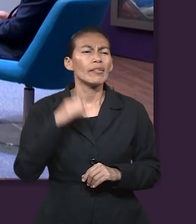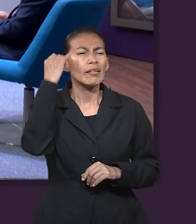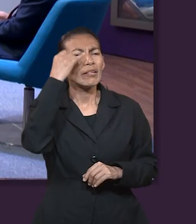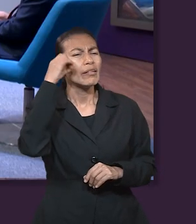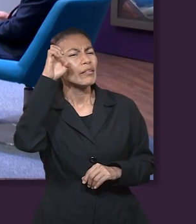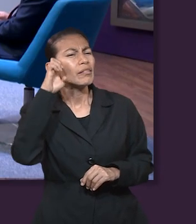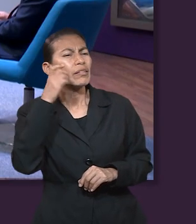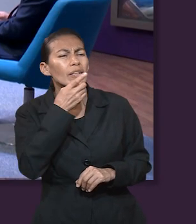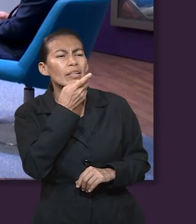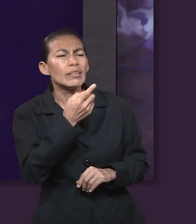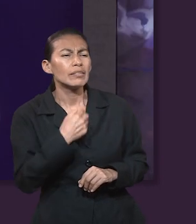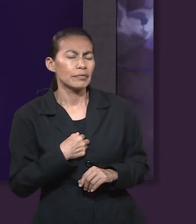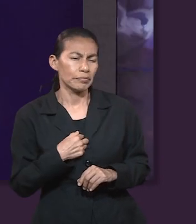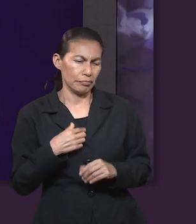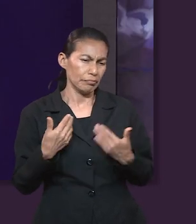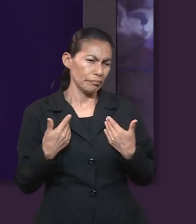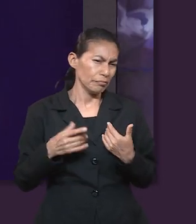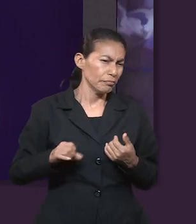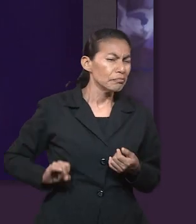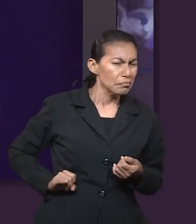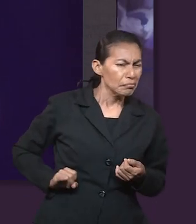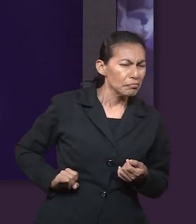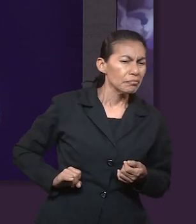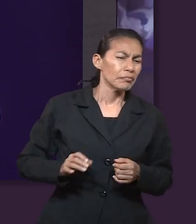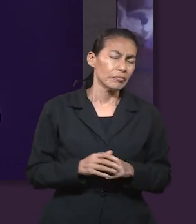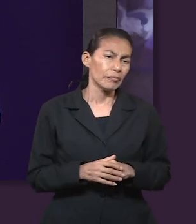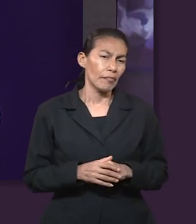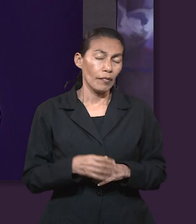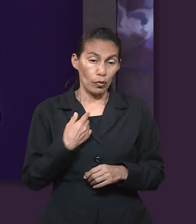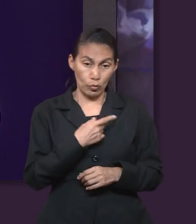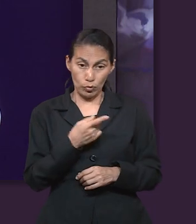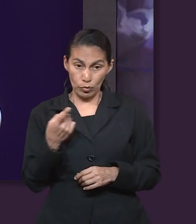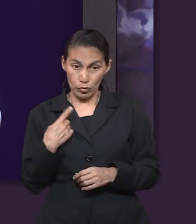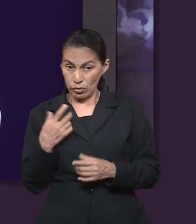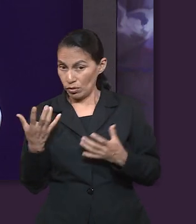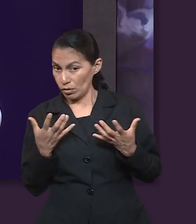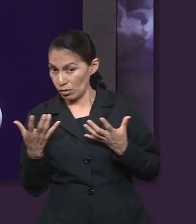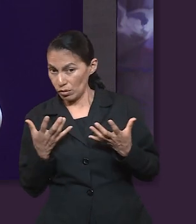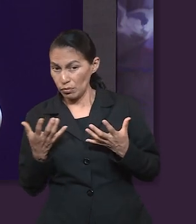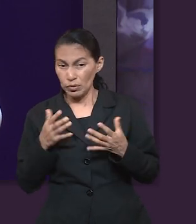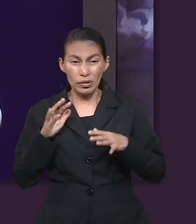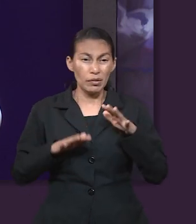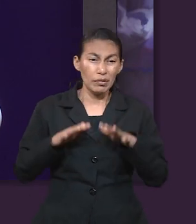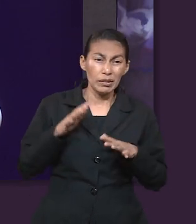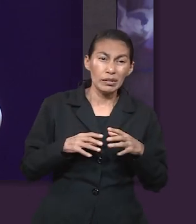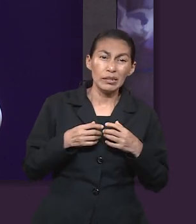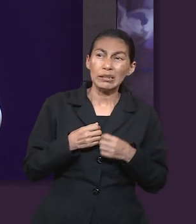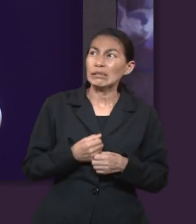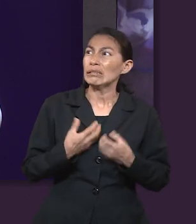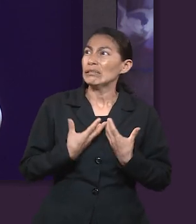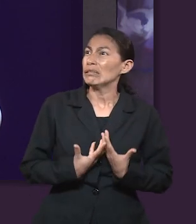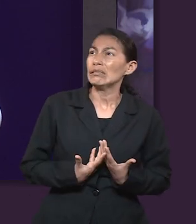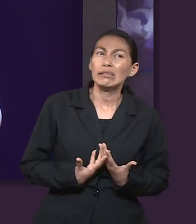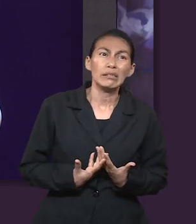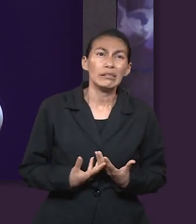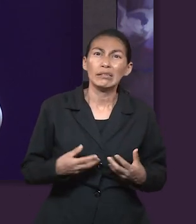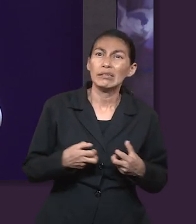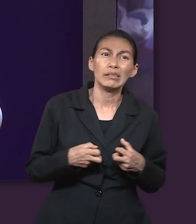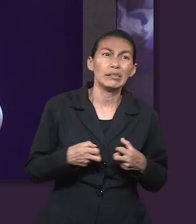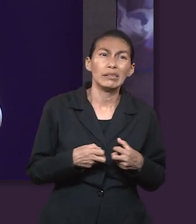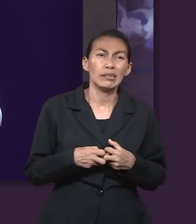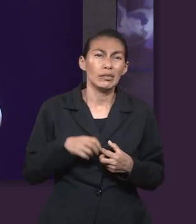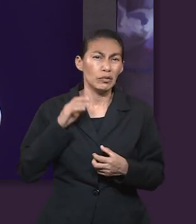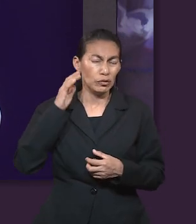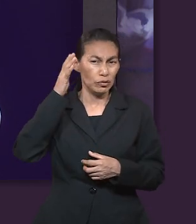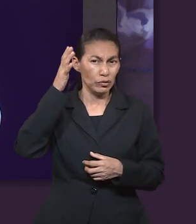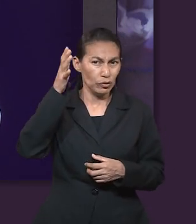gusta mucho que menciona Jaime, es en cuestión de nosotros, cuando hacemos algo y tenemos alguna aflicción, no solo